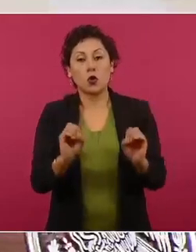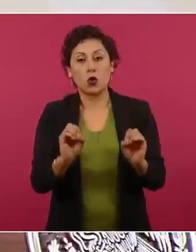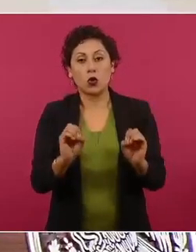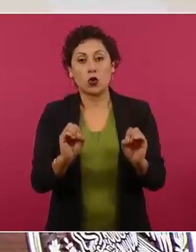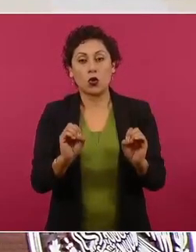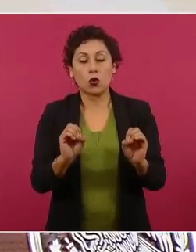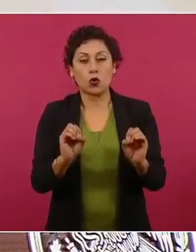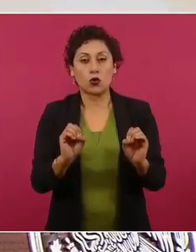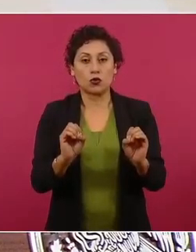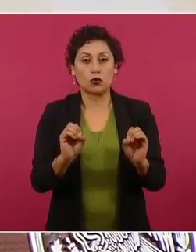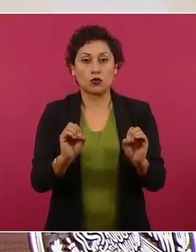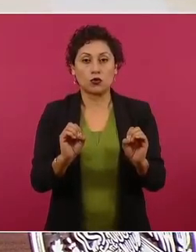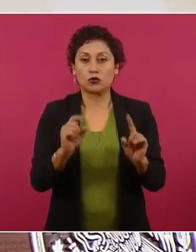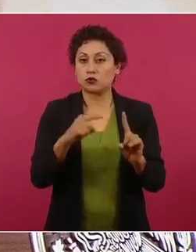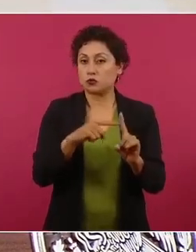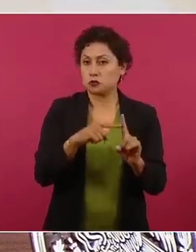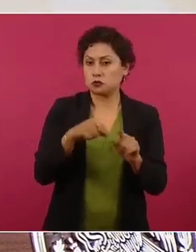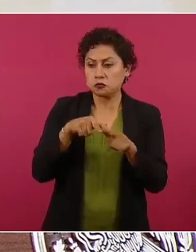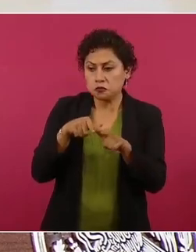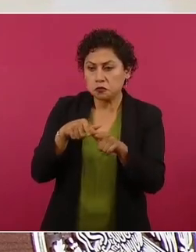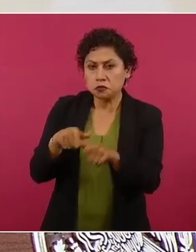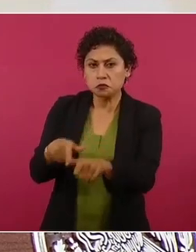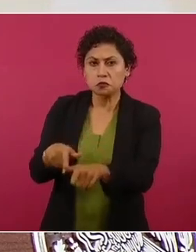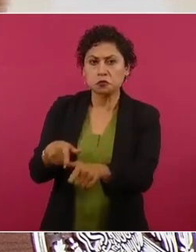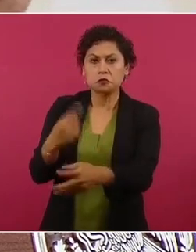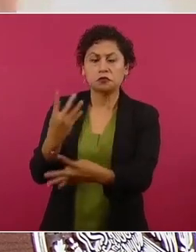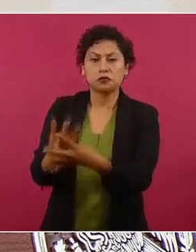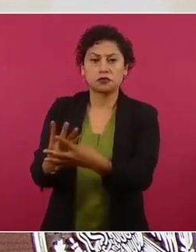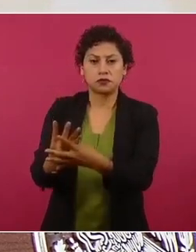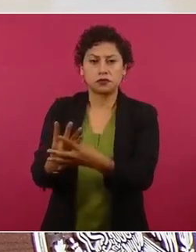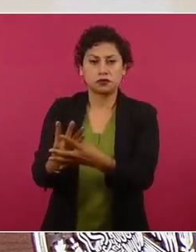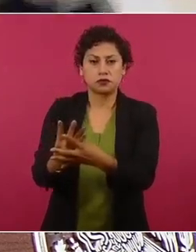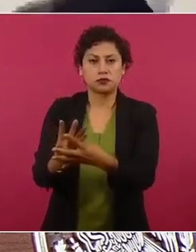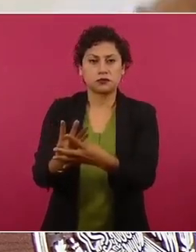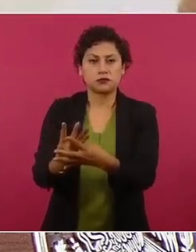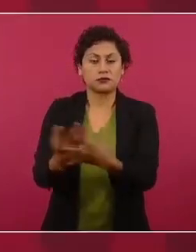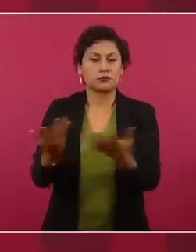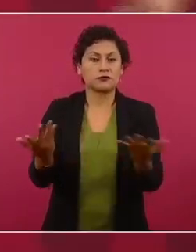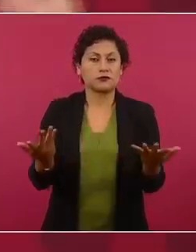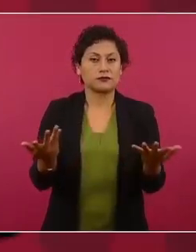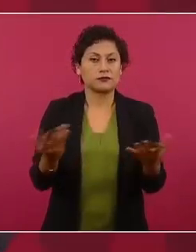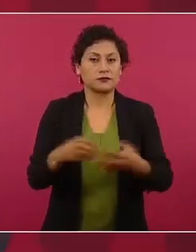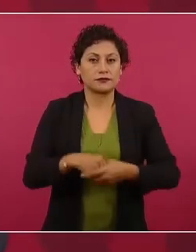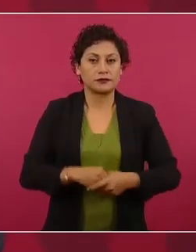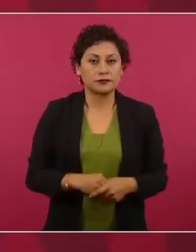o se mantiene, si es el único, o sea, se borra.